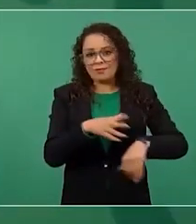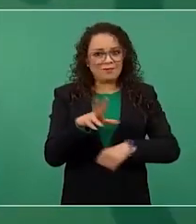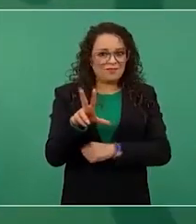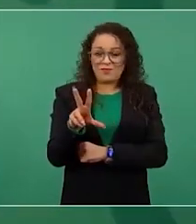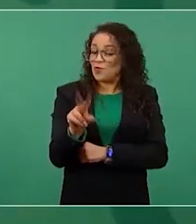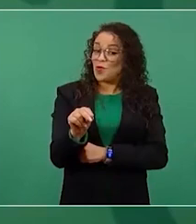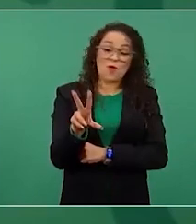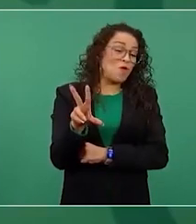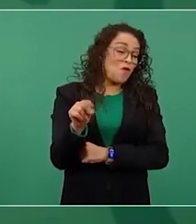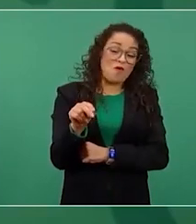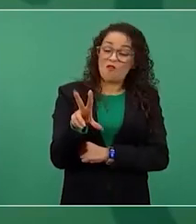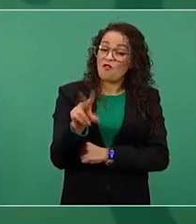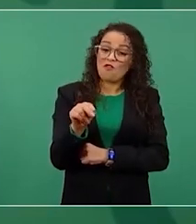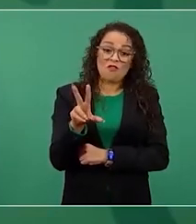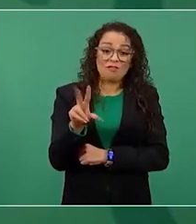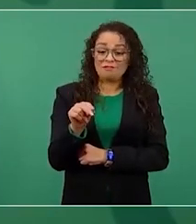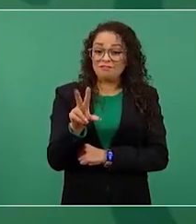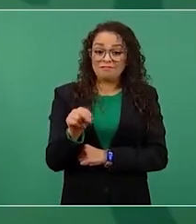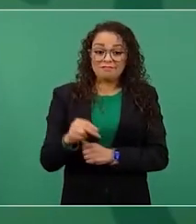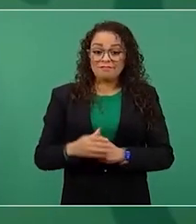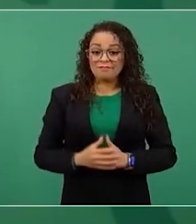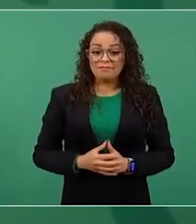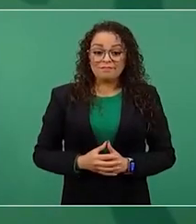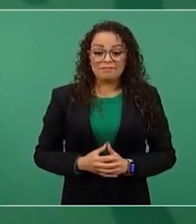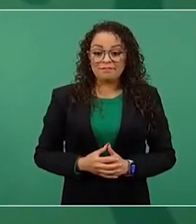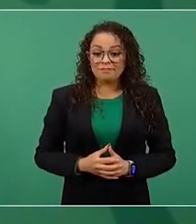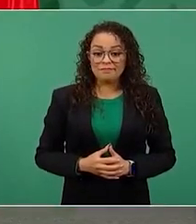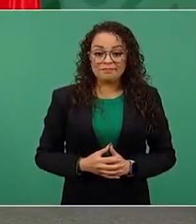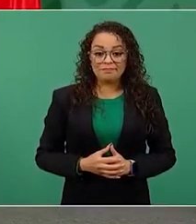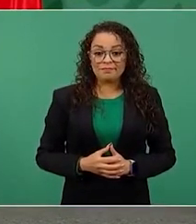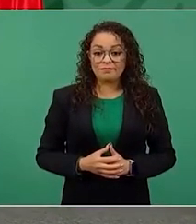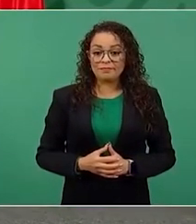bajo cualquier circunstancia tiene que quedar